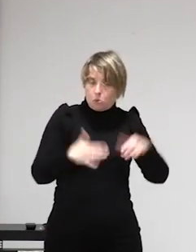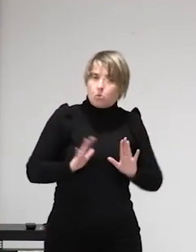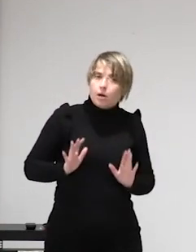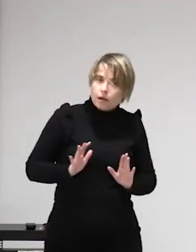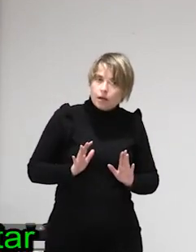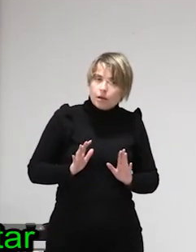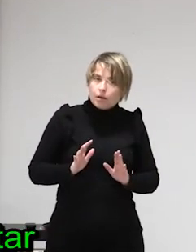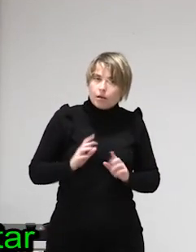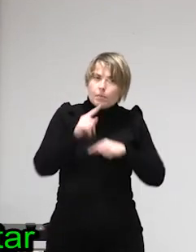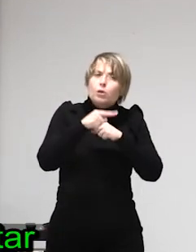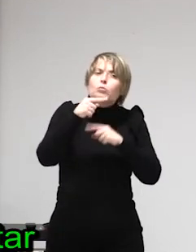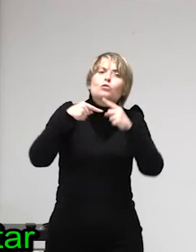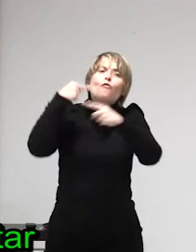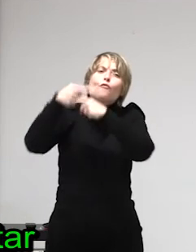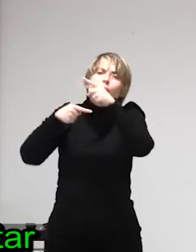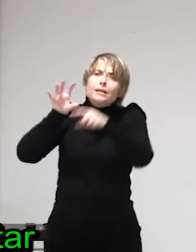prostitución